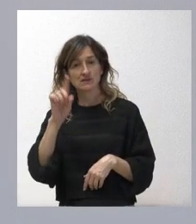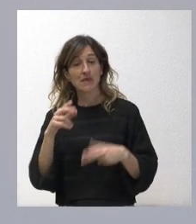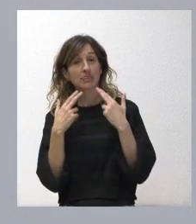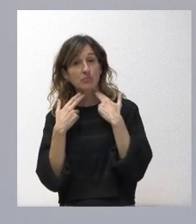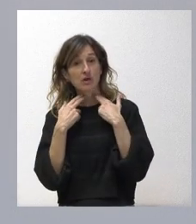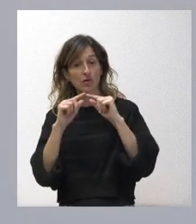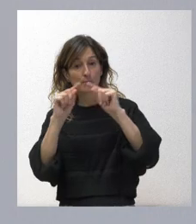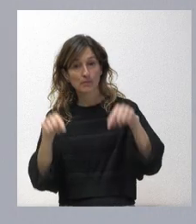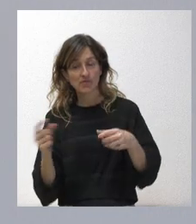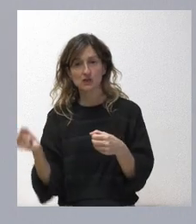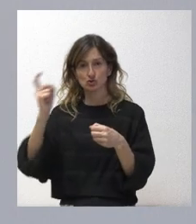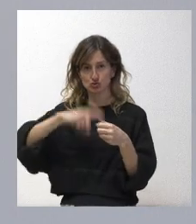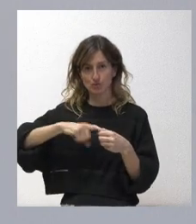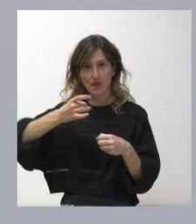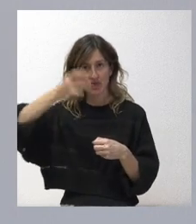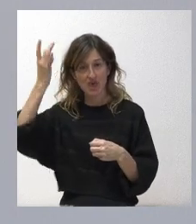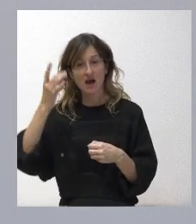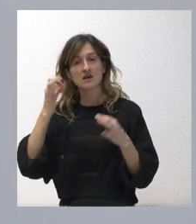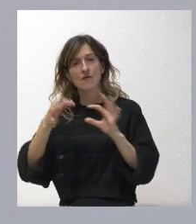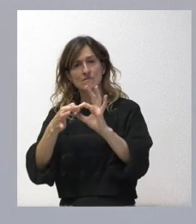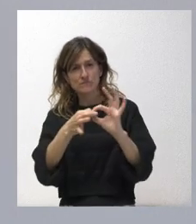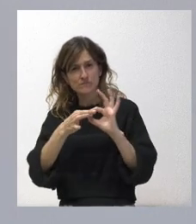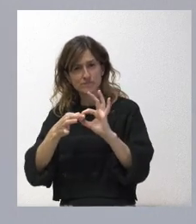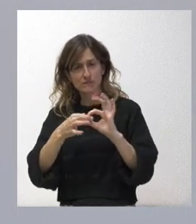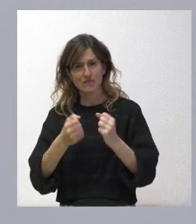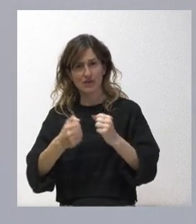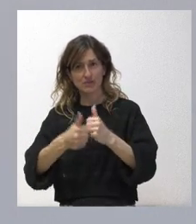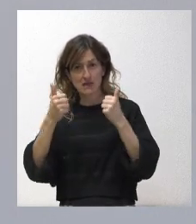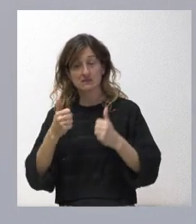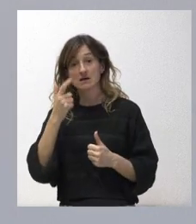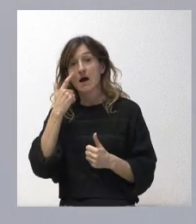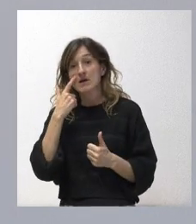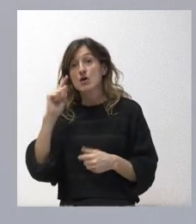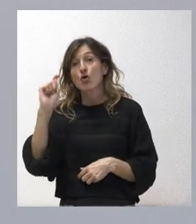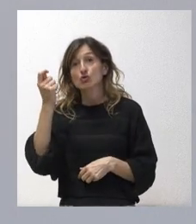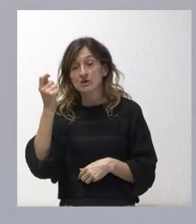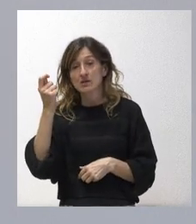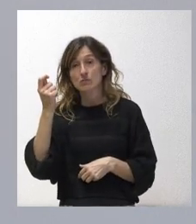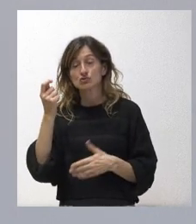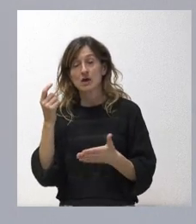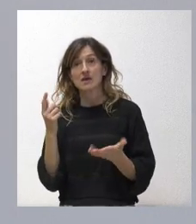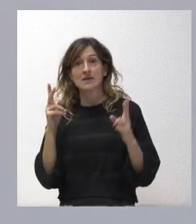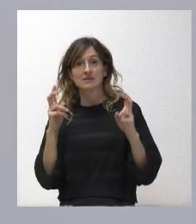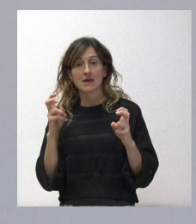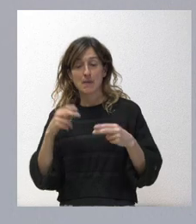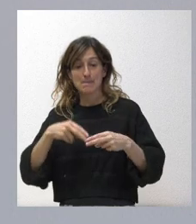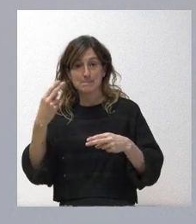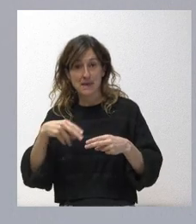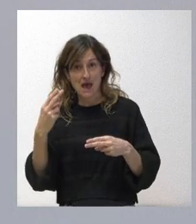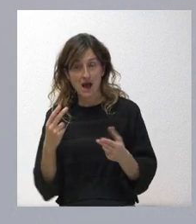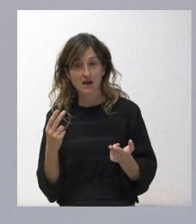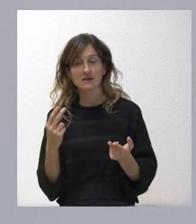Provincial se sume a esta iniciativa, haremos más fuerza entre todos y entre todos a ver si conseguimos tanto la demanda en torno a los peajes de las autopistas